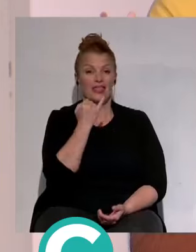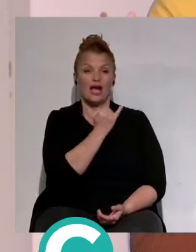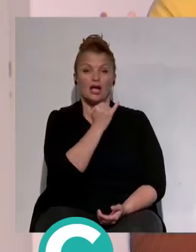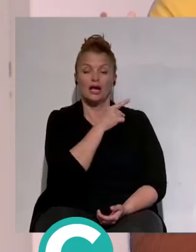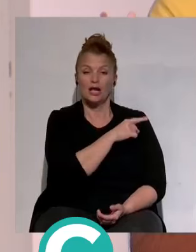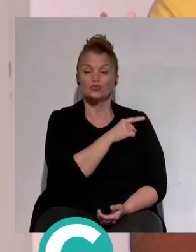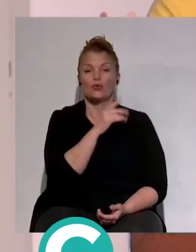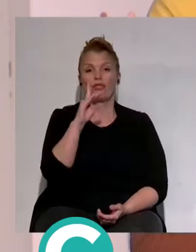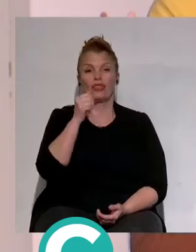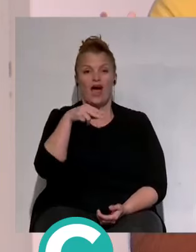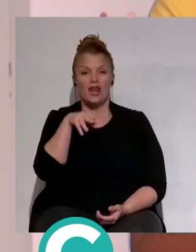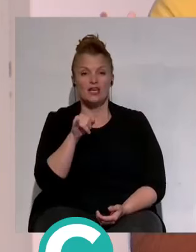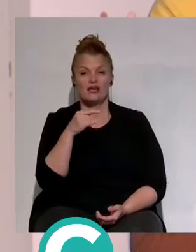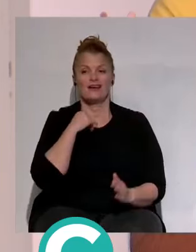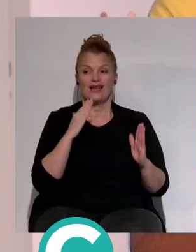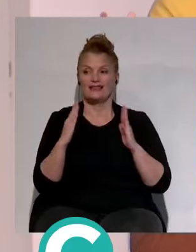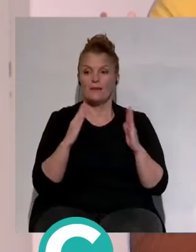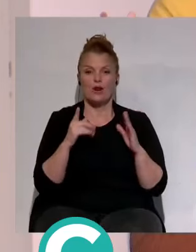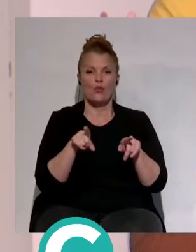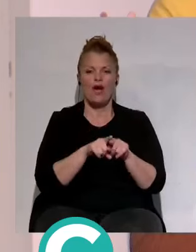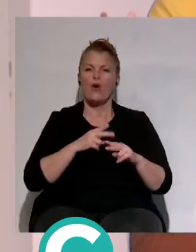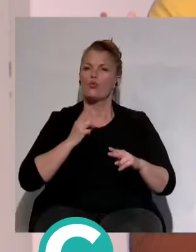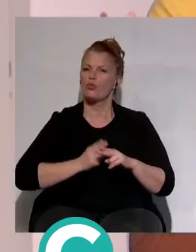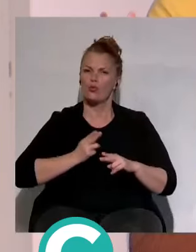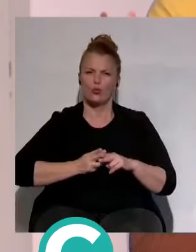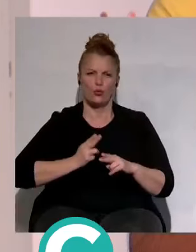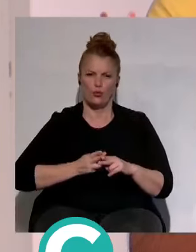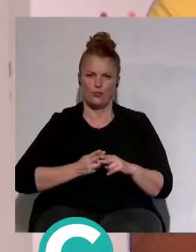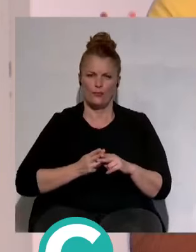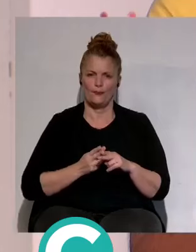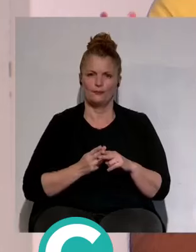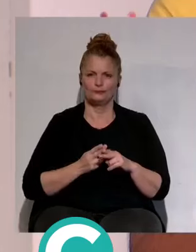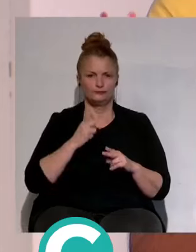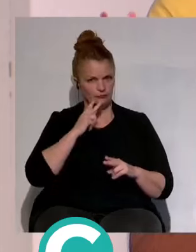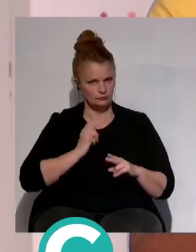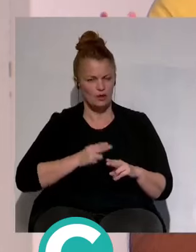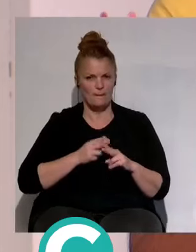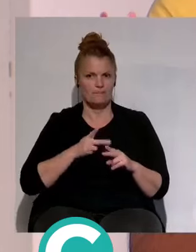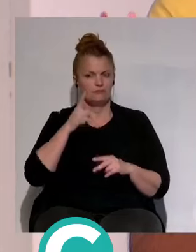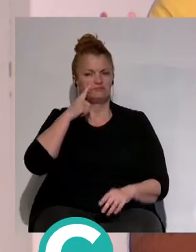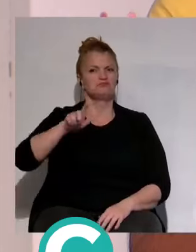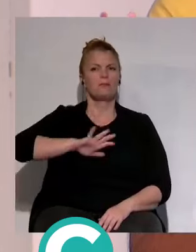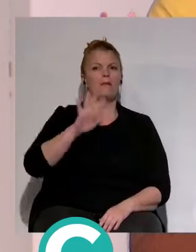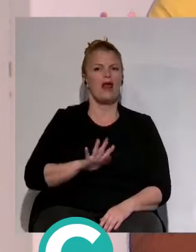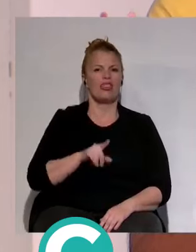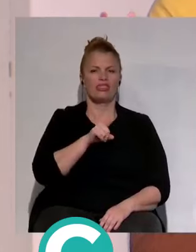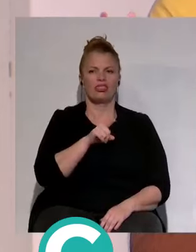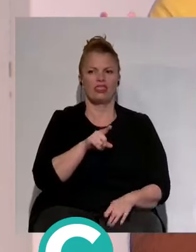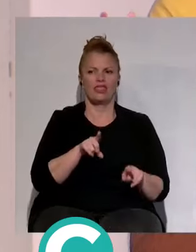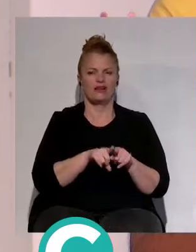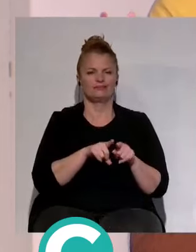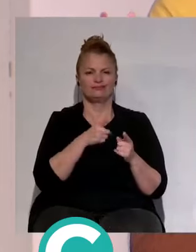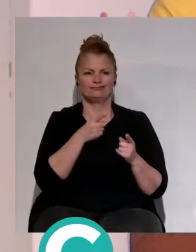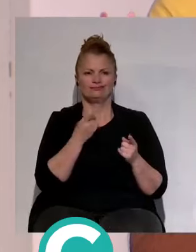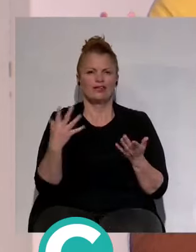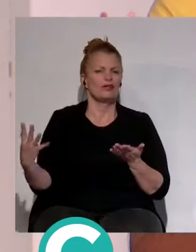Dani, para mí la temporada ha sido durísima. Durísima porque me ha parecido una absoluta desidia por parte de